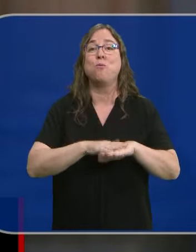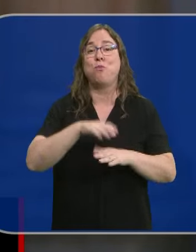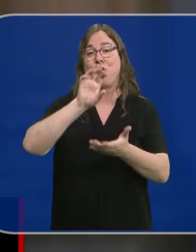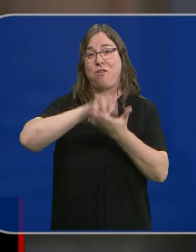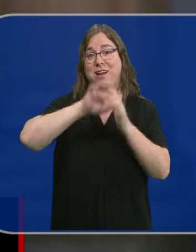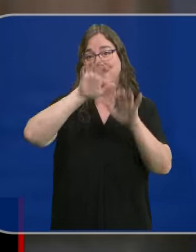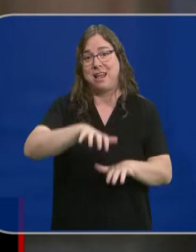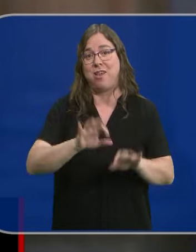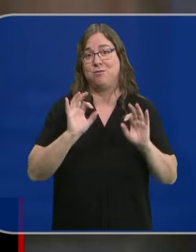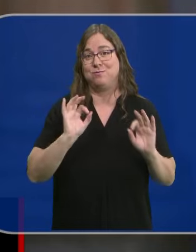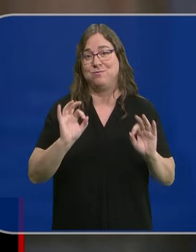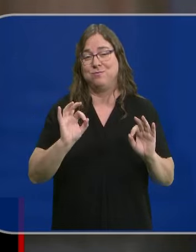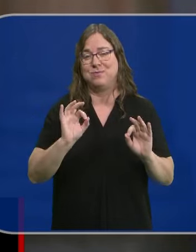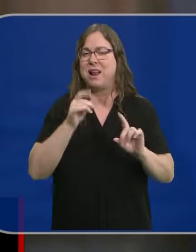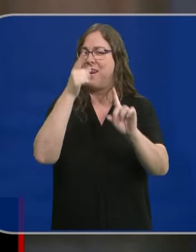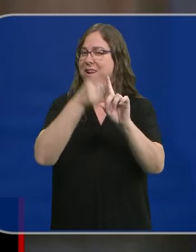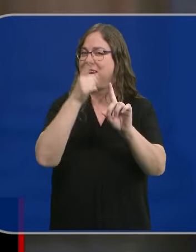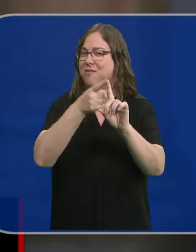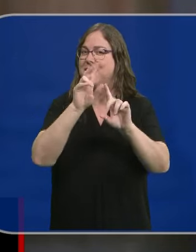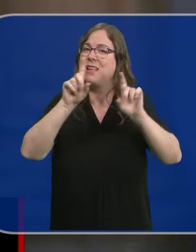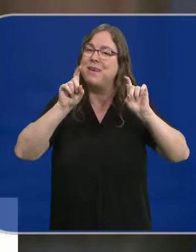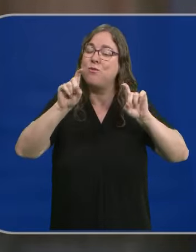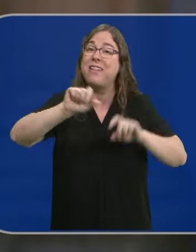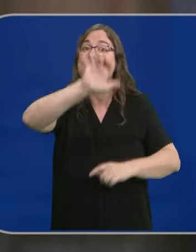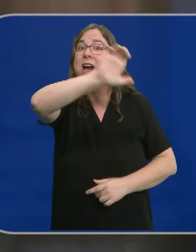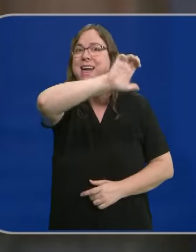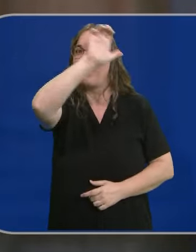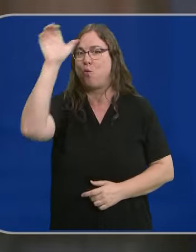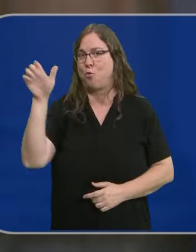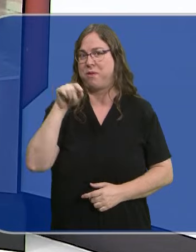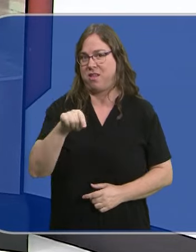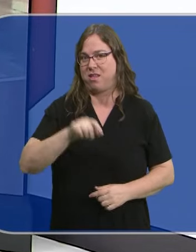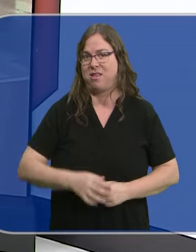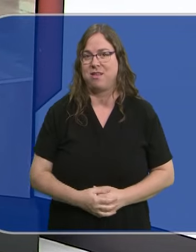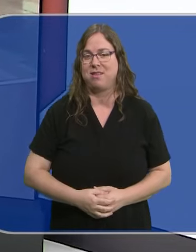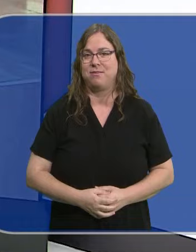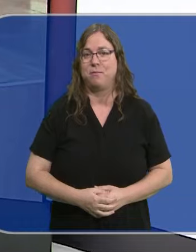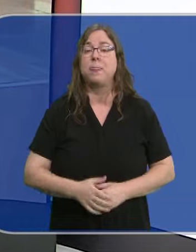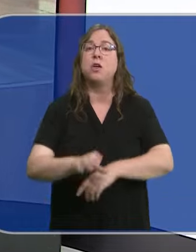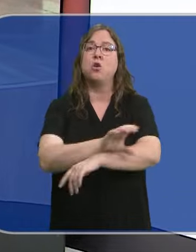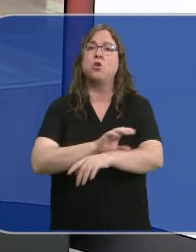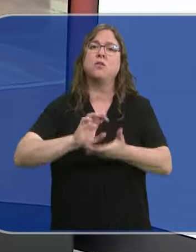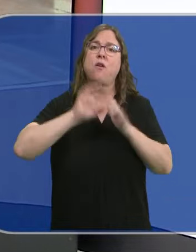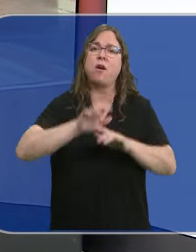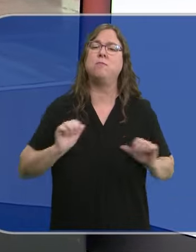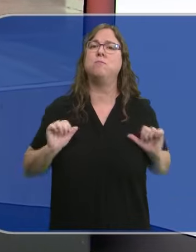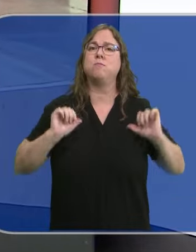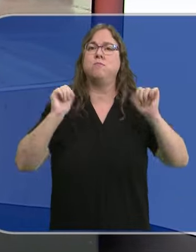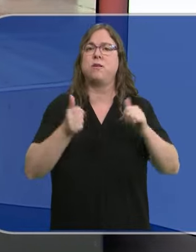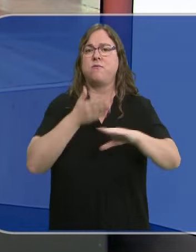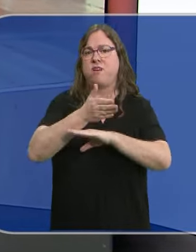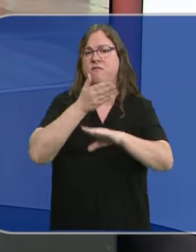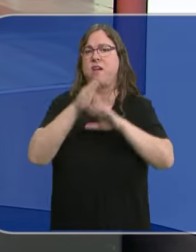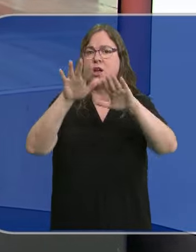Castilla y León efectivamente es un referente de la educación en Europa. Los consejeros de Castilla y León comienzan a